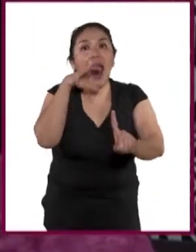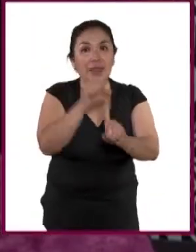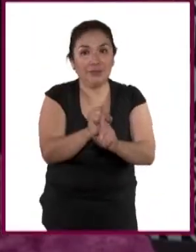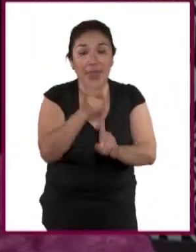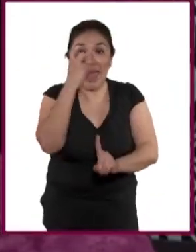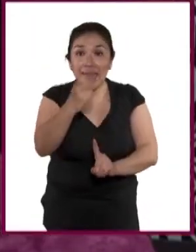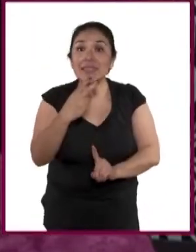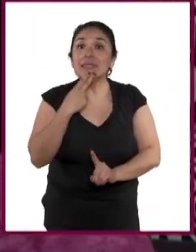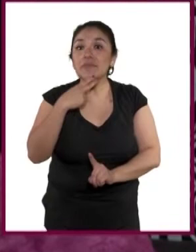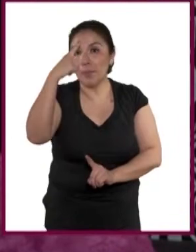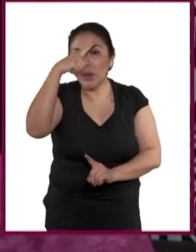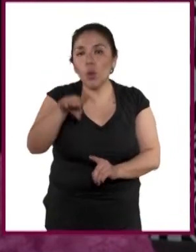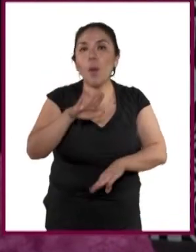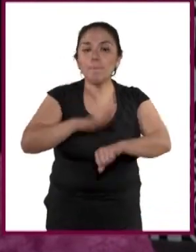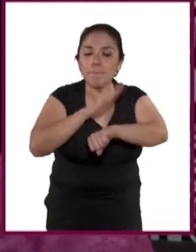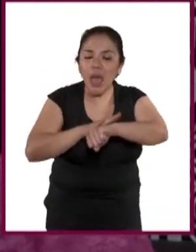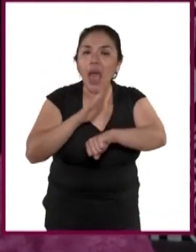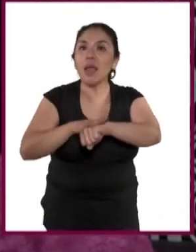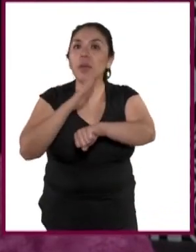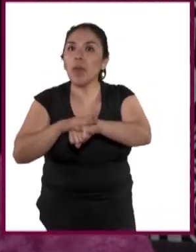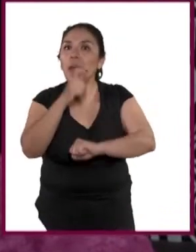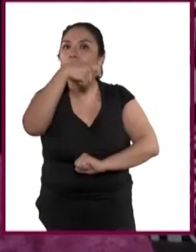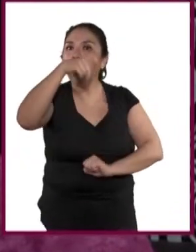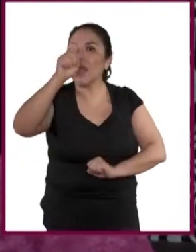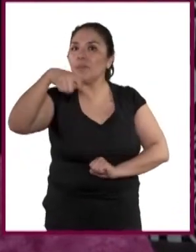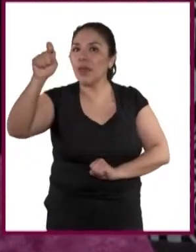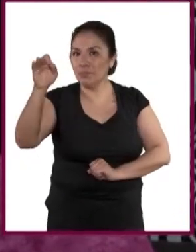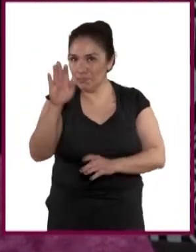La idea es ir cumpliendo lo que nos propongamos.